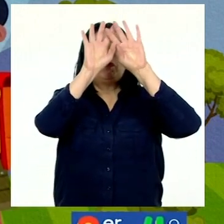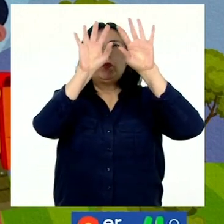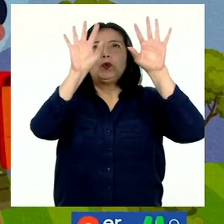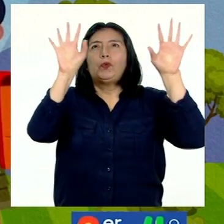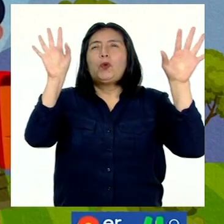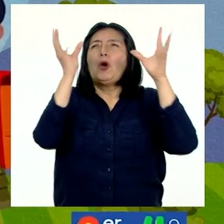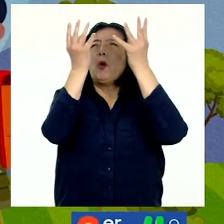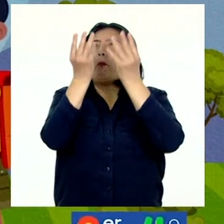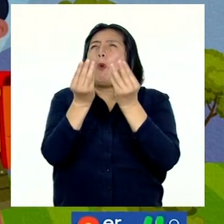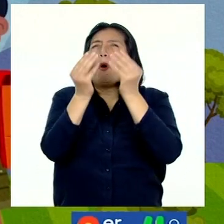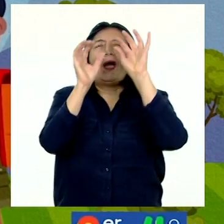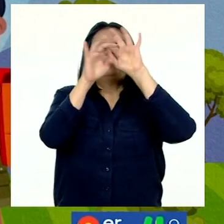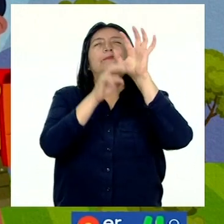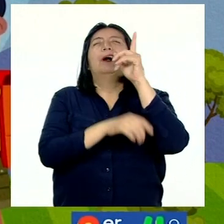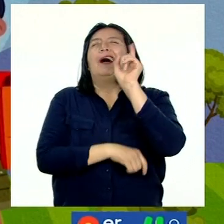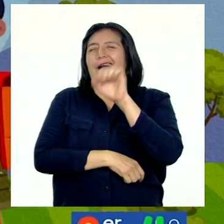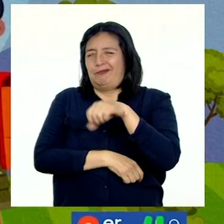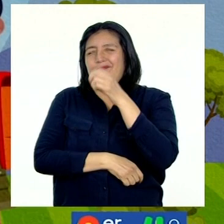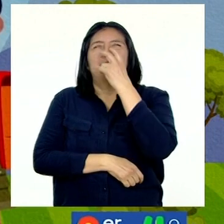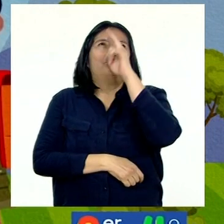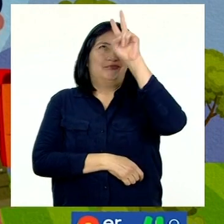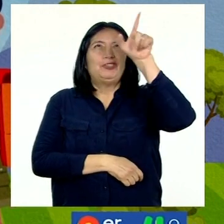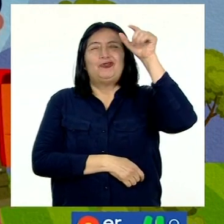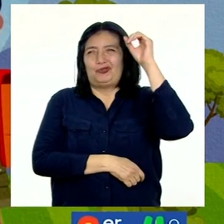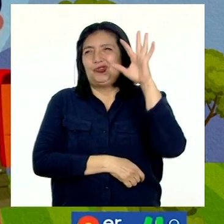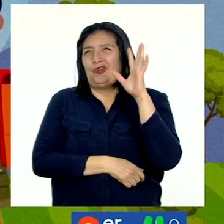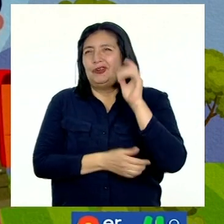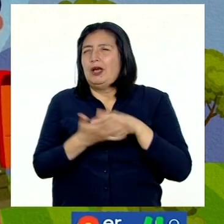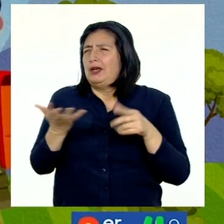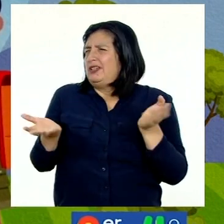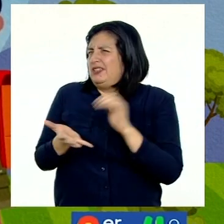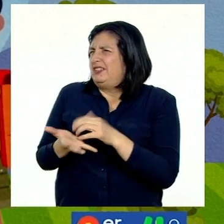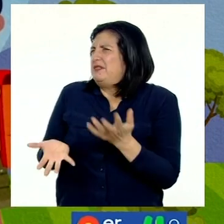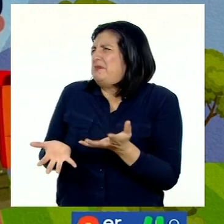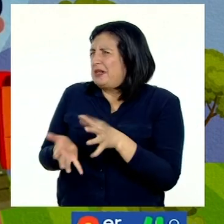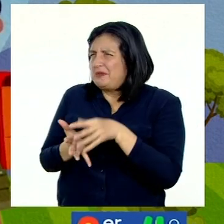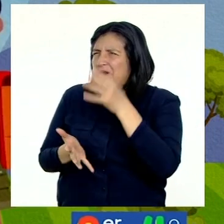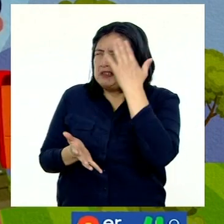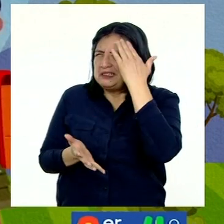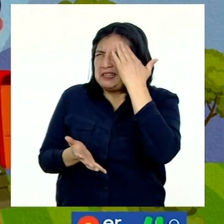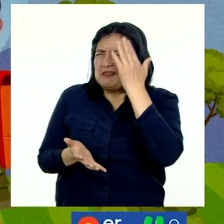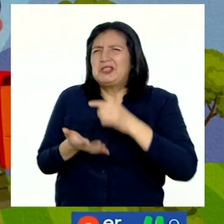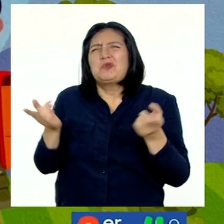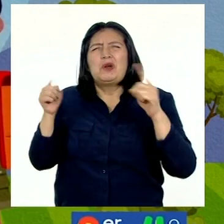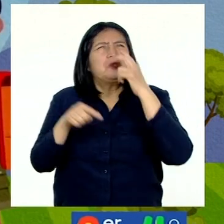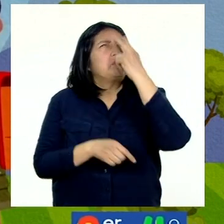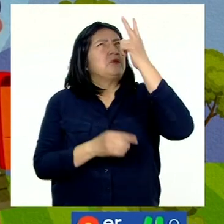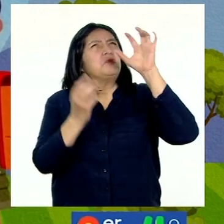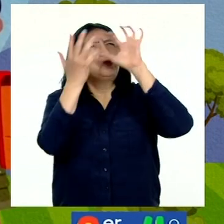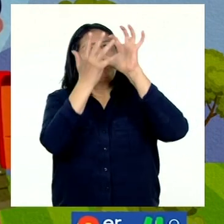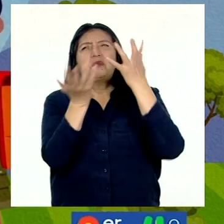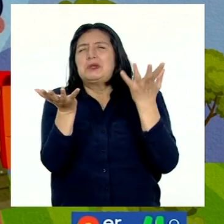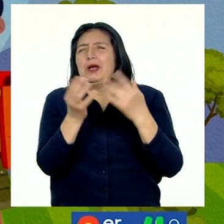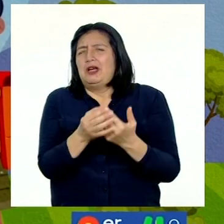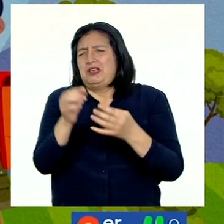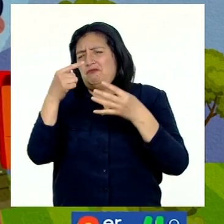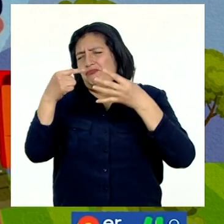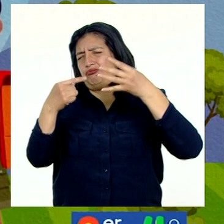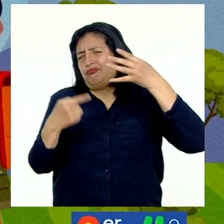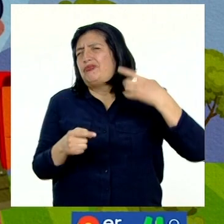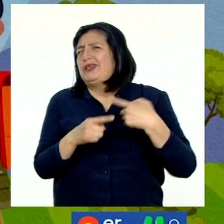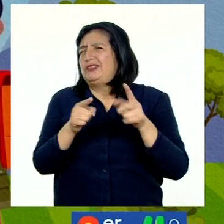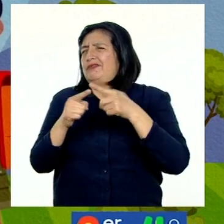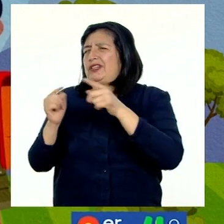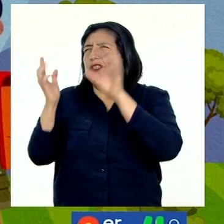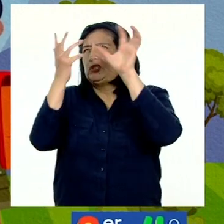hay pocas nubes, podremos ver el sol. ¿Qué más podemos saber al observar las nubes? Hay muchos tipos de